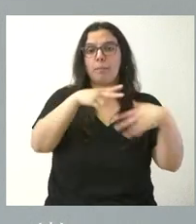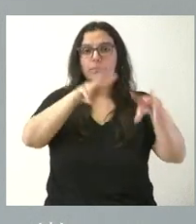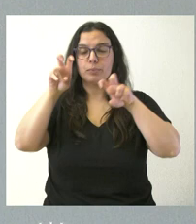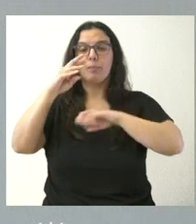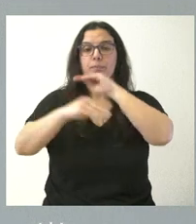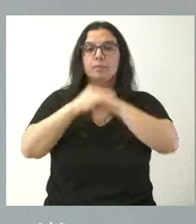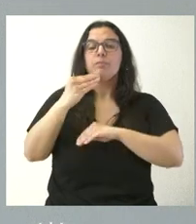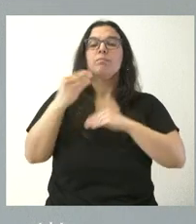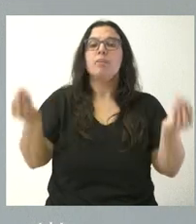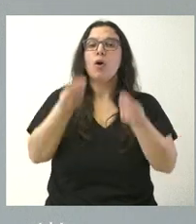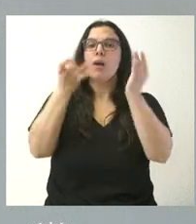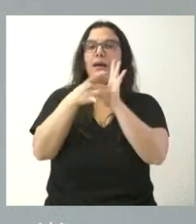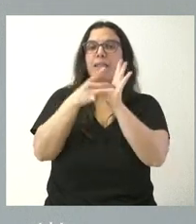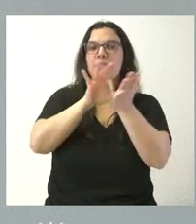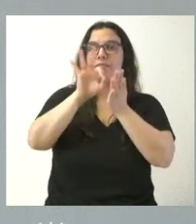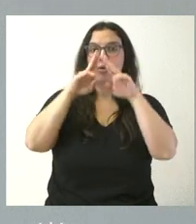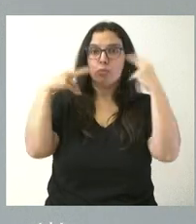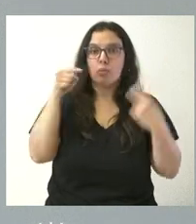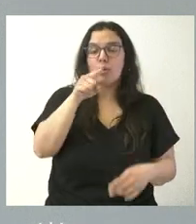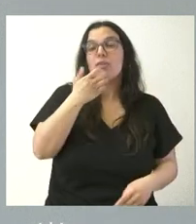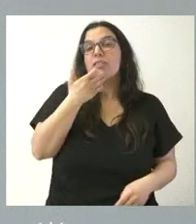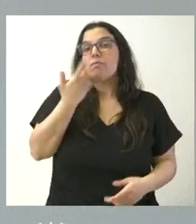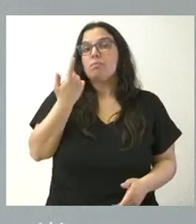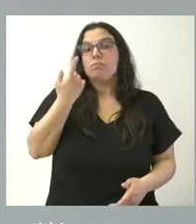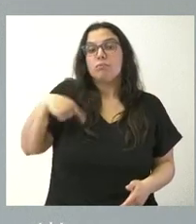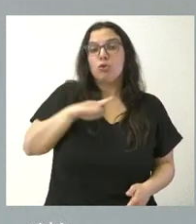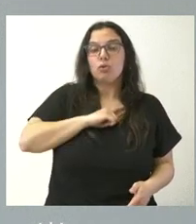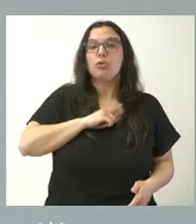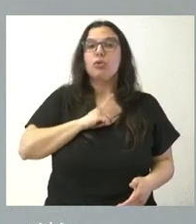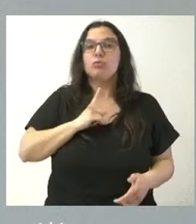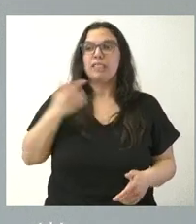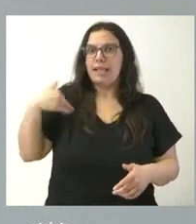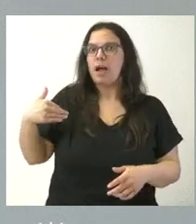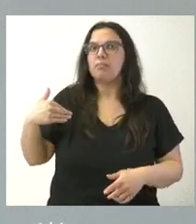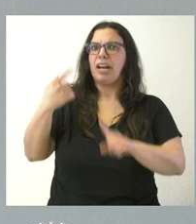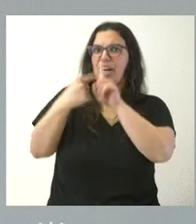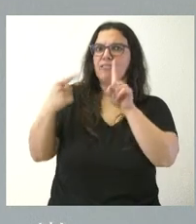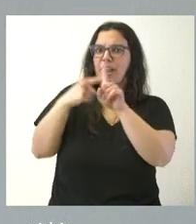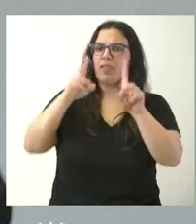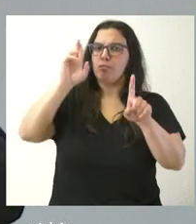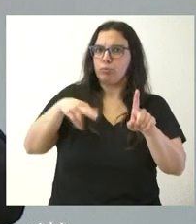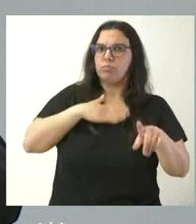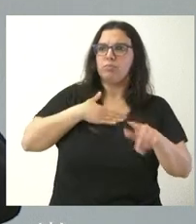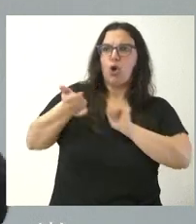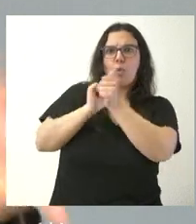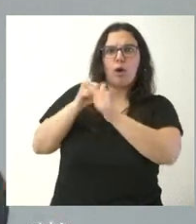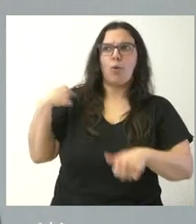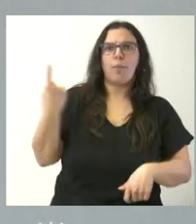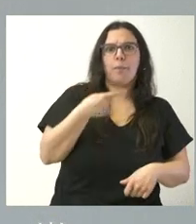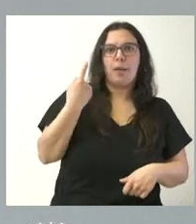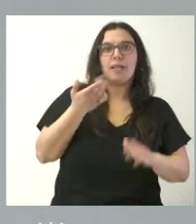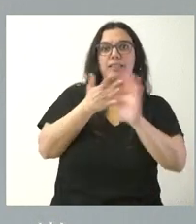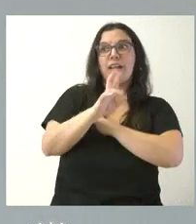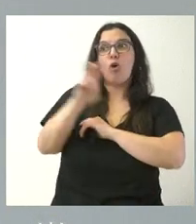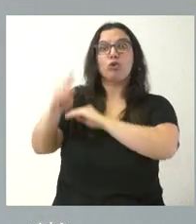en la calidad de los servicios públicos. Y una vez que alguien como nosotros está en los puestos de referencia dentro del contexto nacional, no se trata ya solo de copiar qué